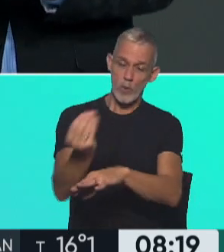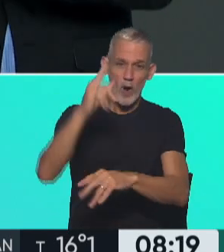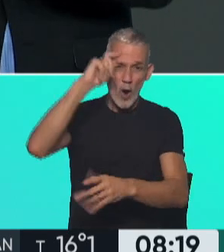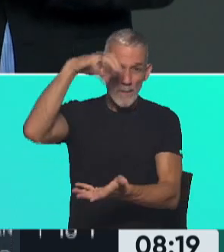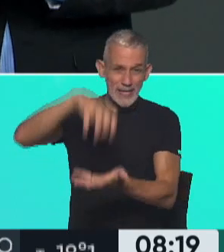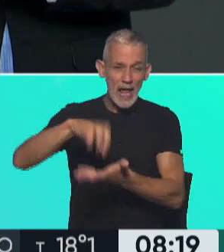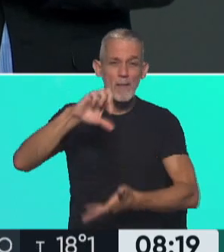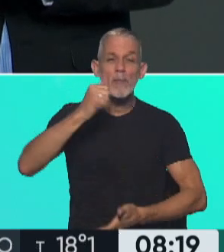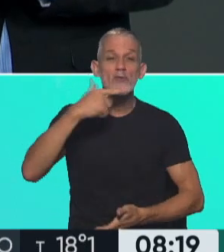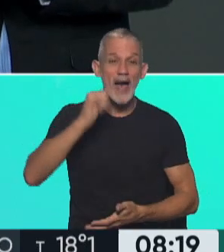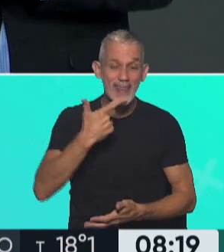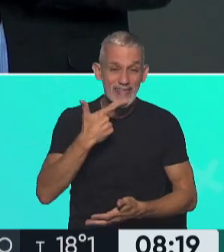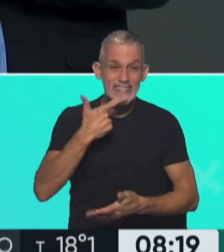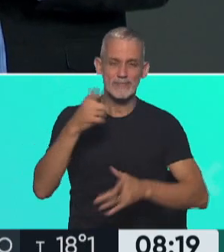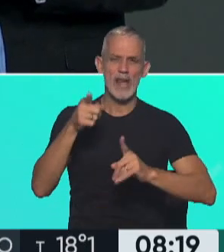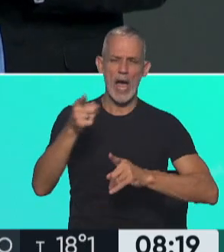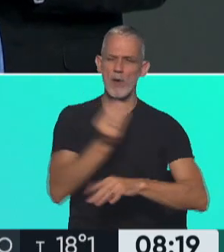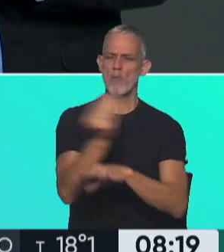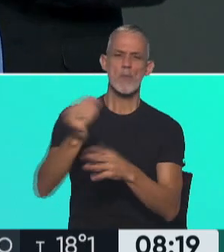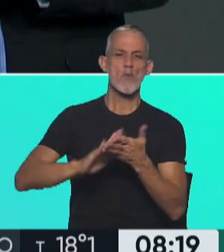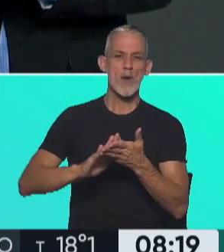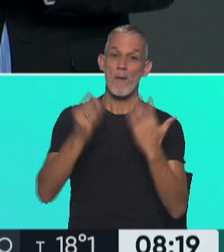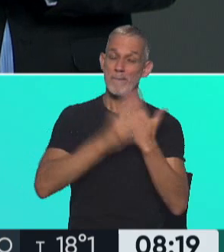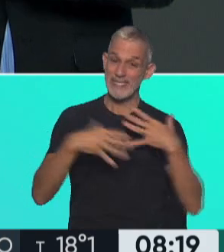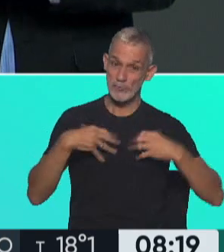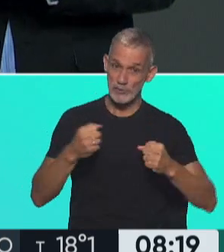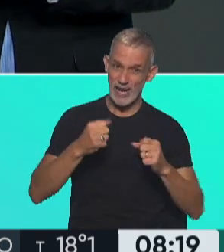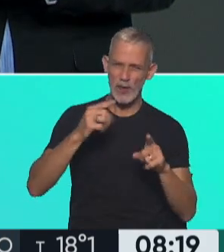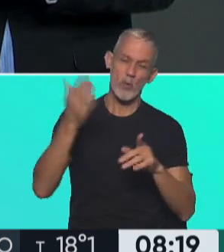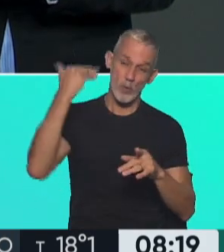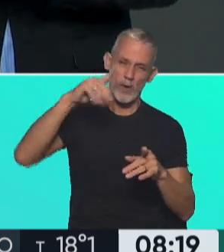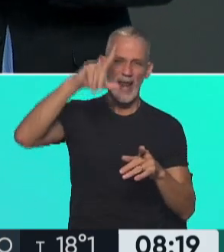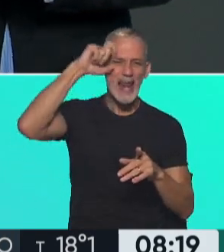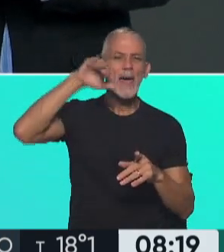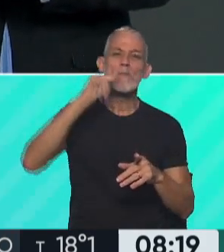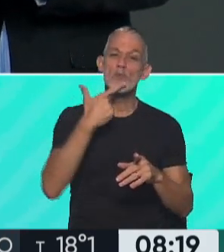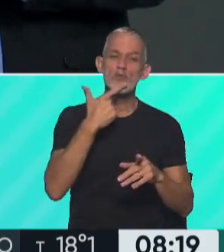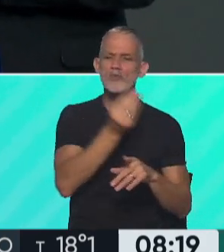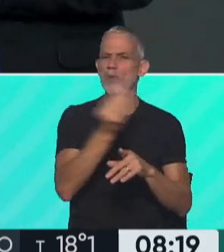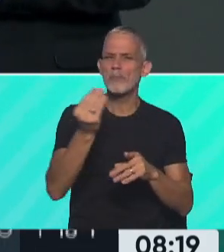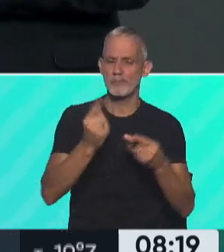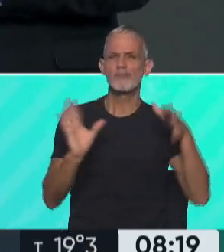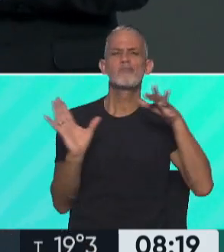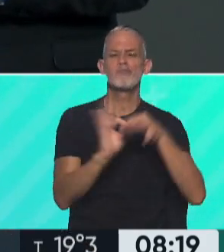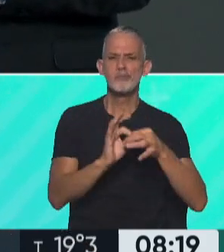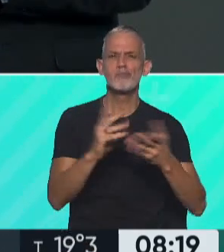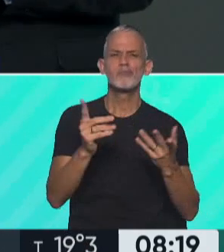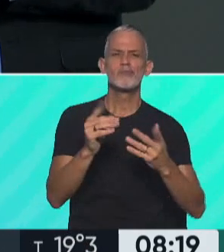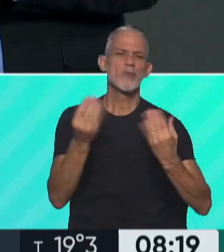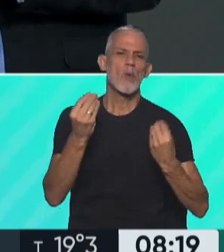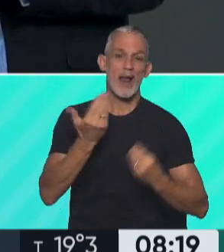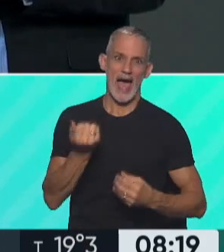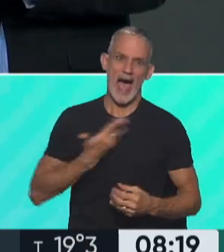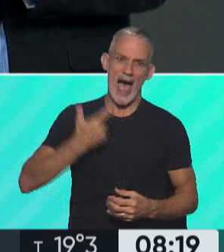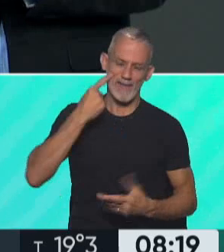reconocía el entonces Ministro de Salud Lemus en ese momento, era alguien que respondía a la número 2 de la